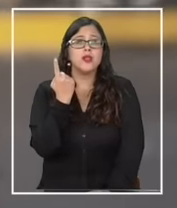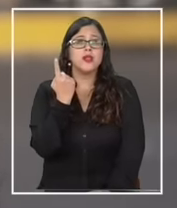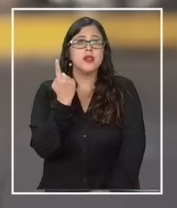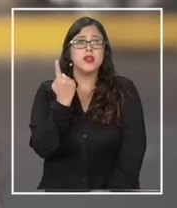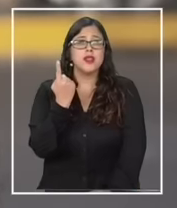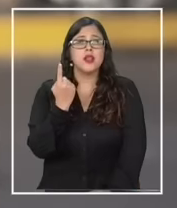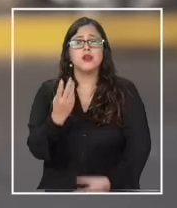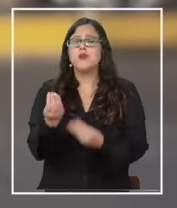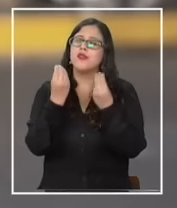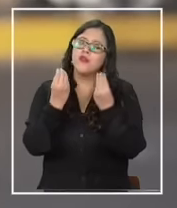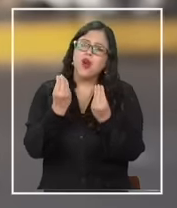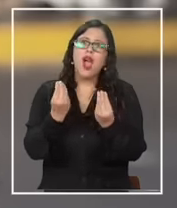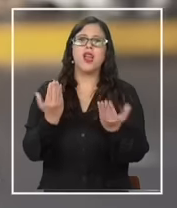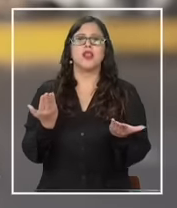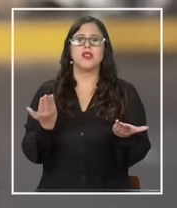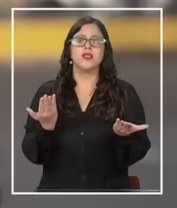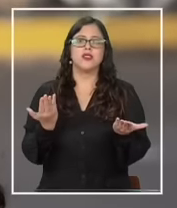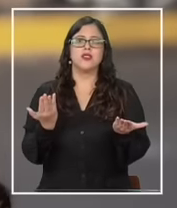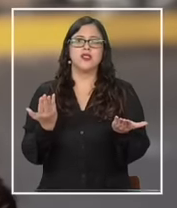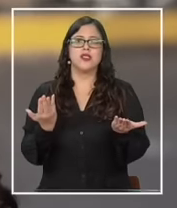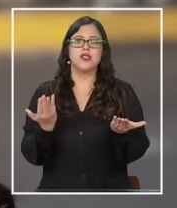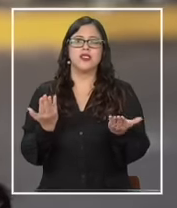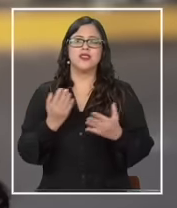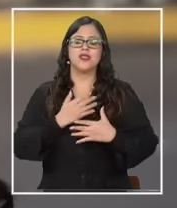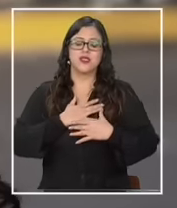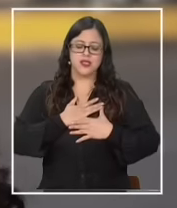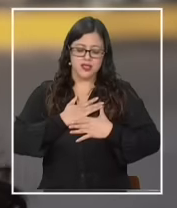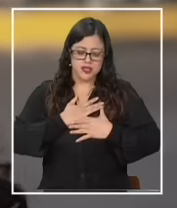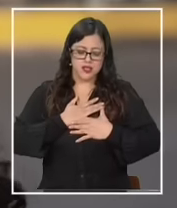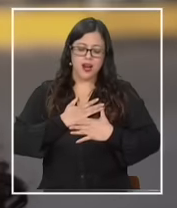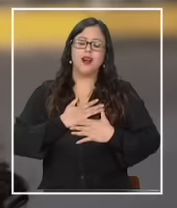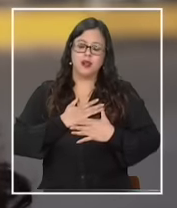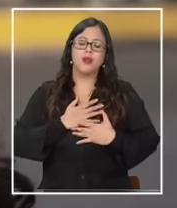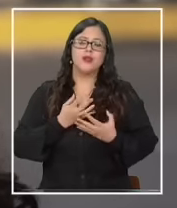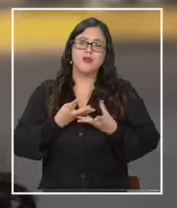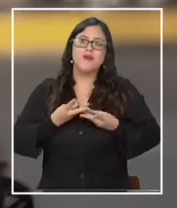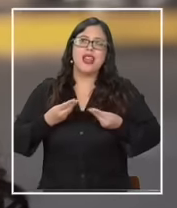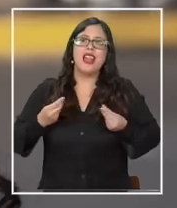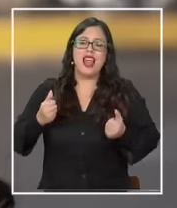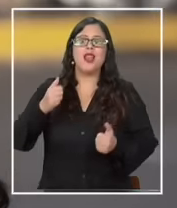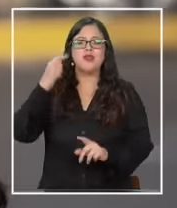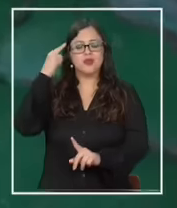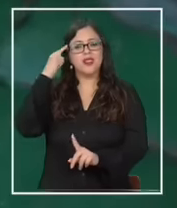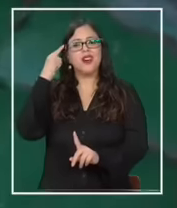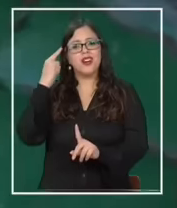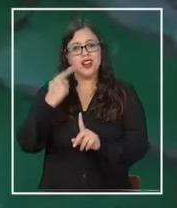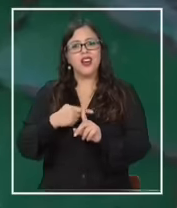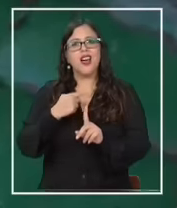es muy bueno para el alma en verdad como hacer una acción positiva